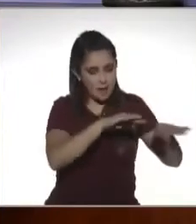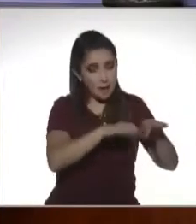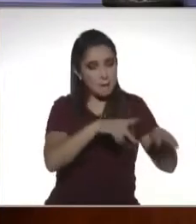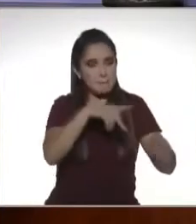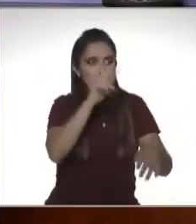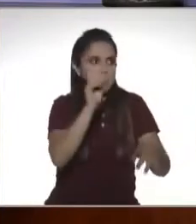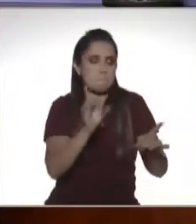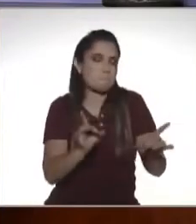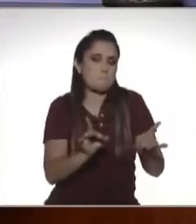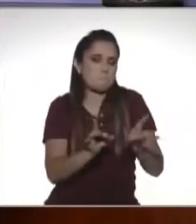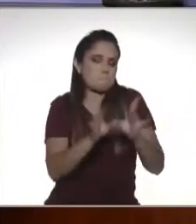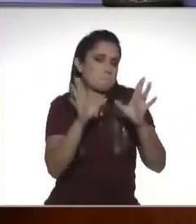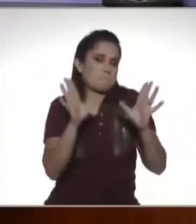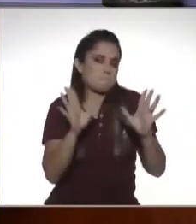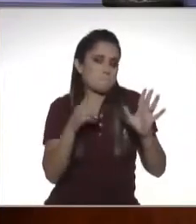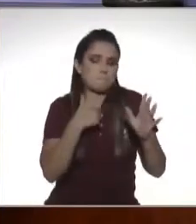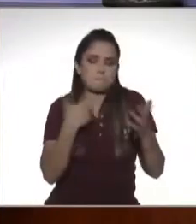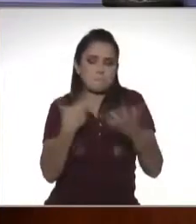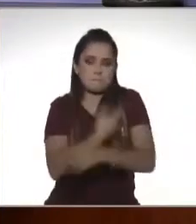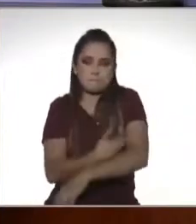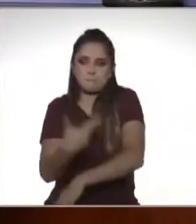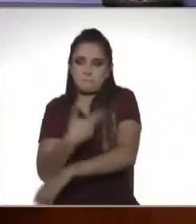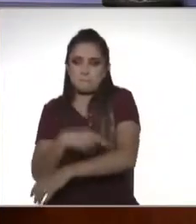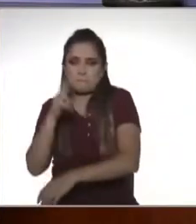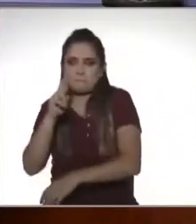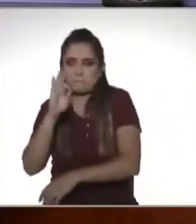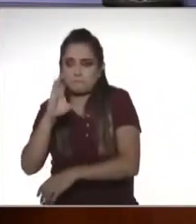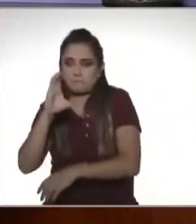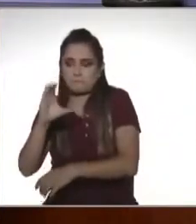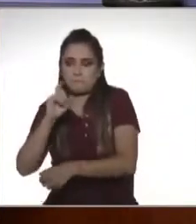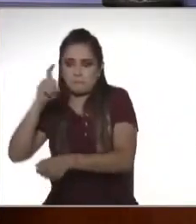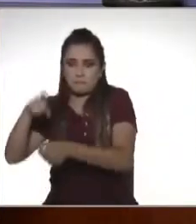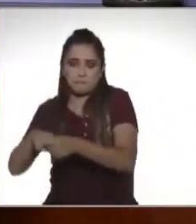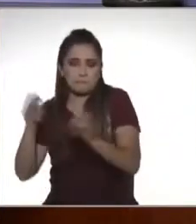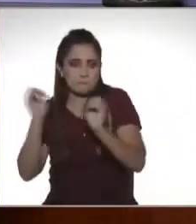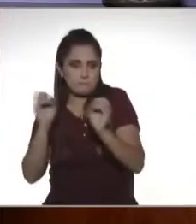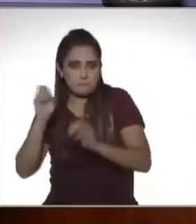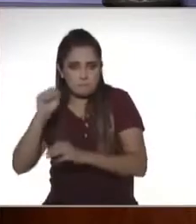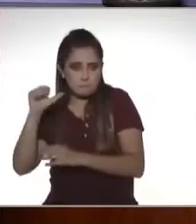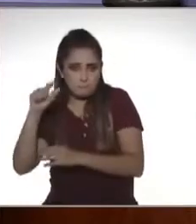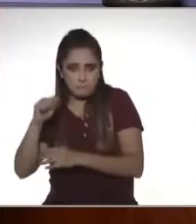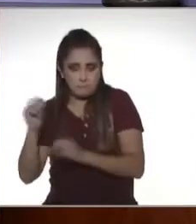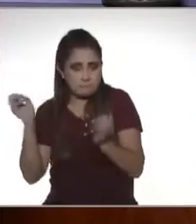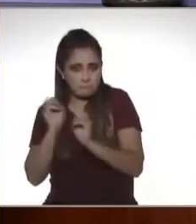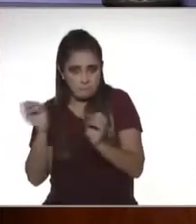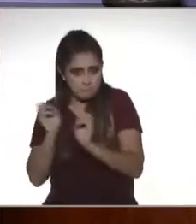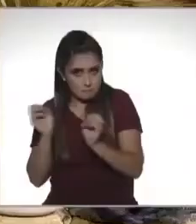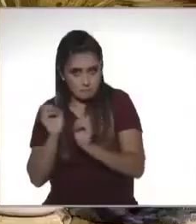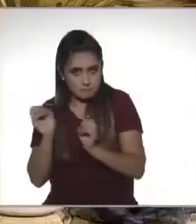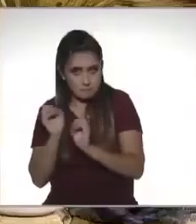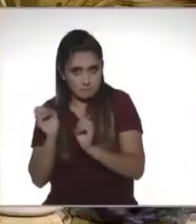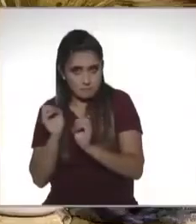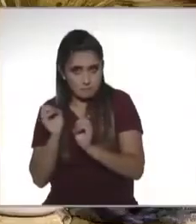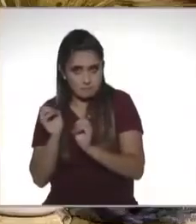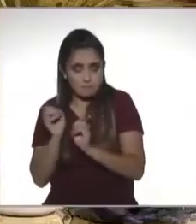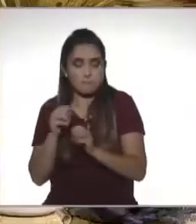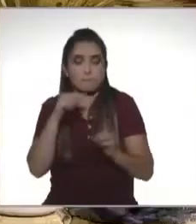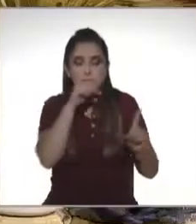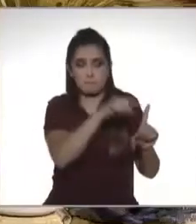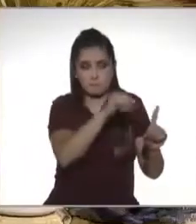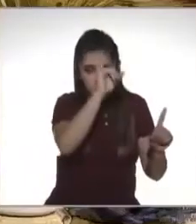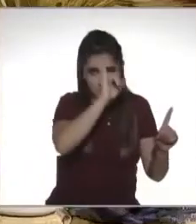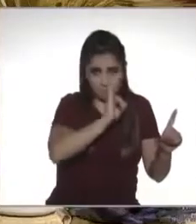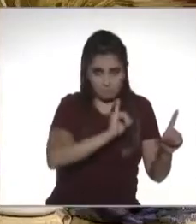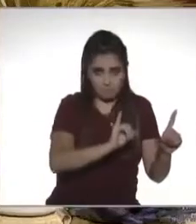no ha hecho el trámite de registrarse en el Registro Federal de Contribuyentes, el patrón,